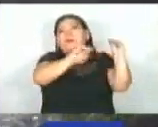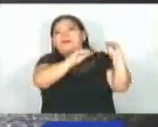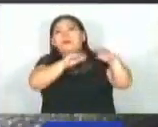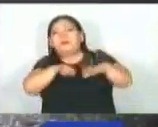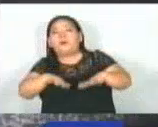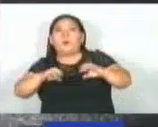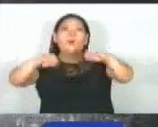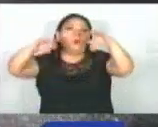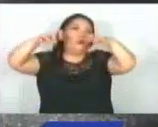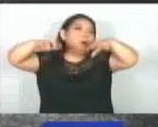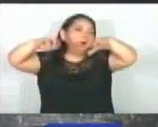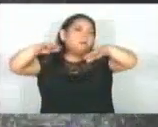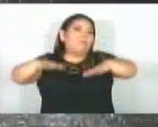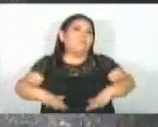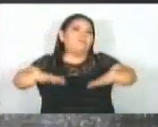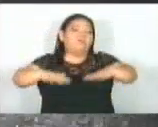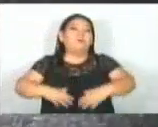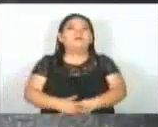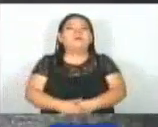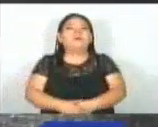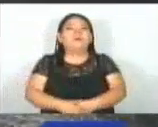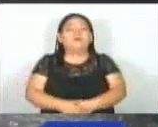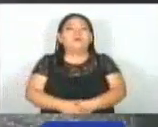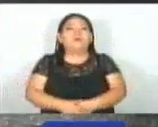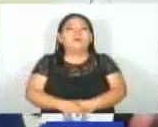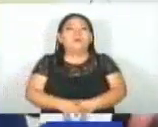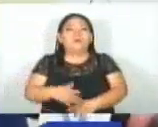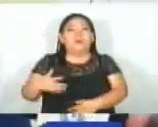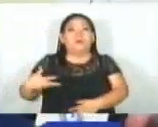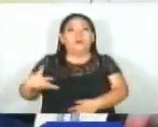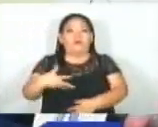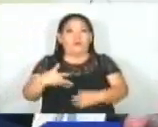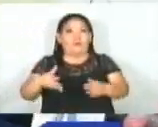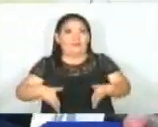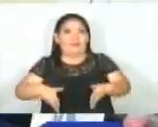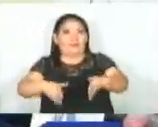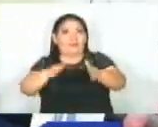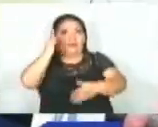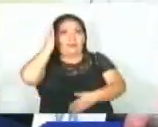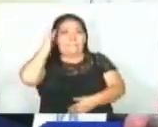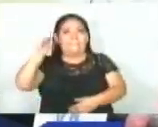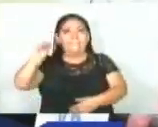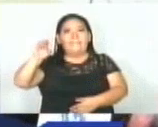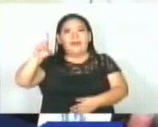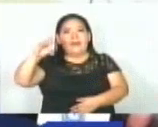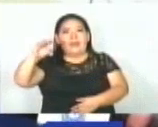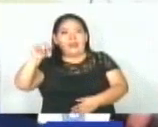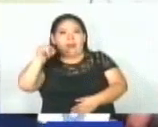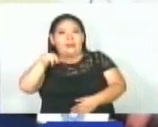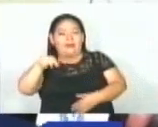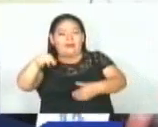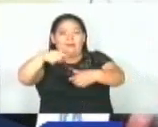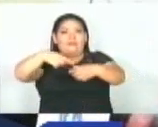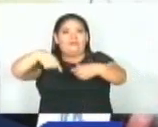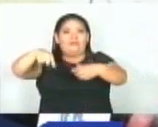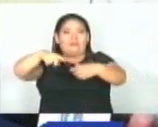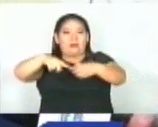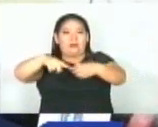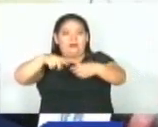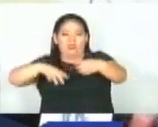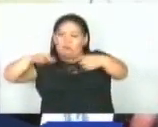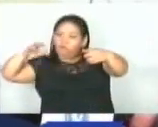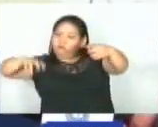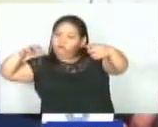afecte la red vial. Por ejemplo, en el sector de la colonia médica sabemos que hay un lugar donde se inunda